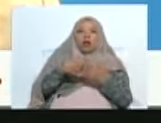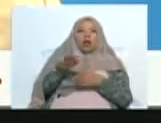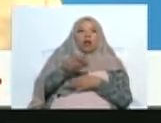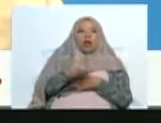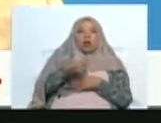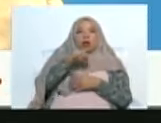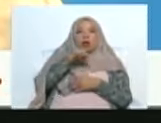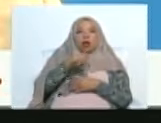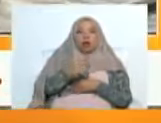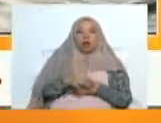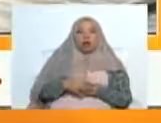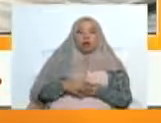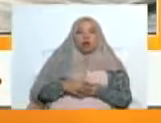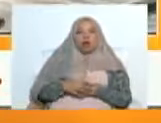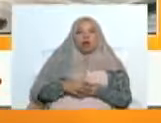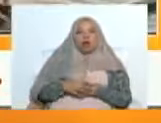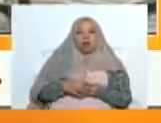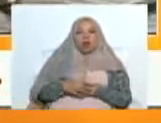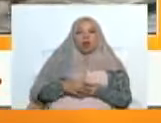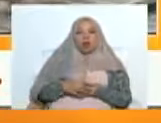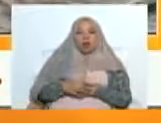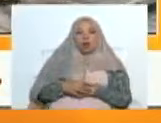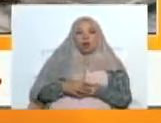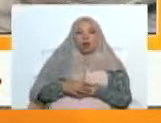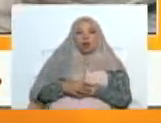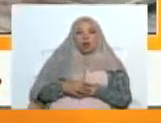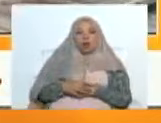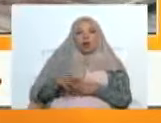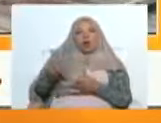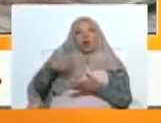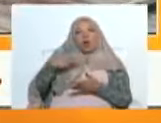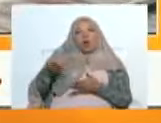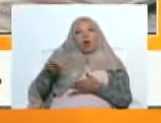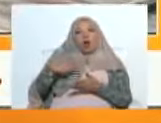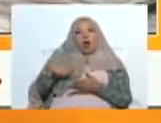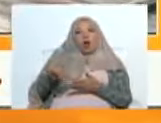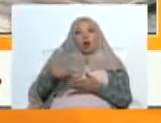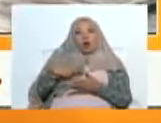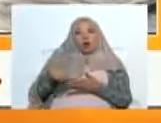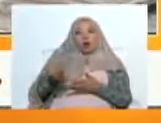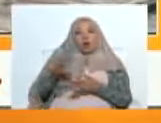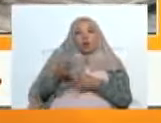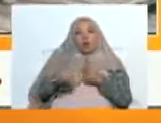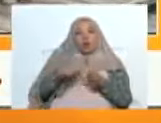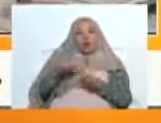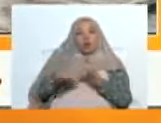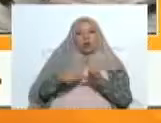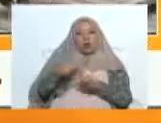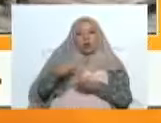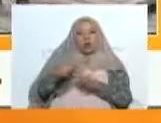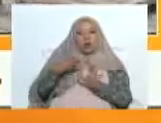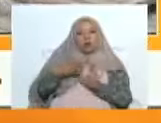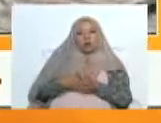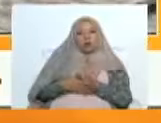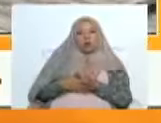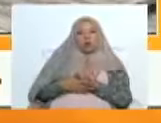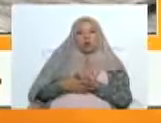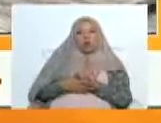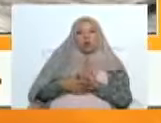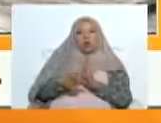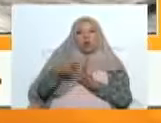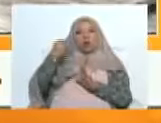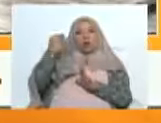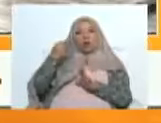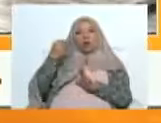Bienvenido, adelante. Entonces, quiero explicarles a ustedes eso, cómo me inicié yo por las montañas de Sanare. No se nos